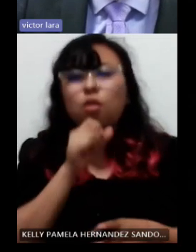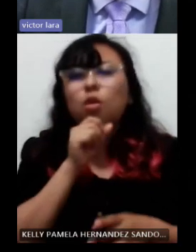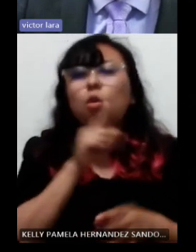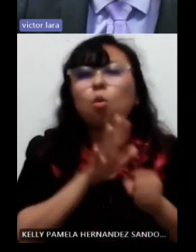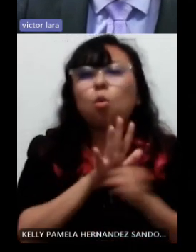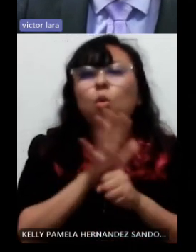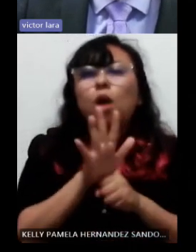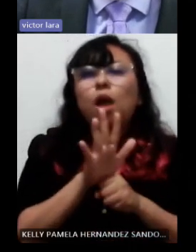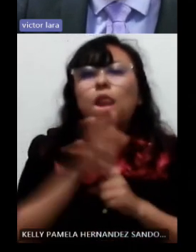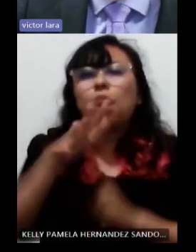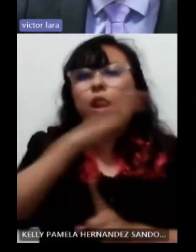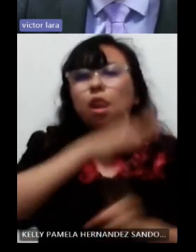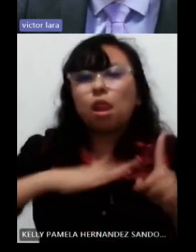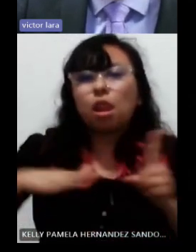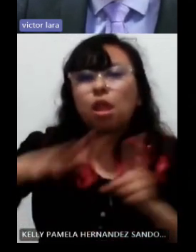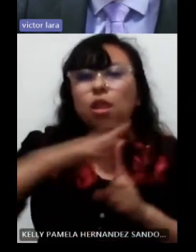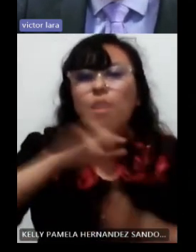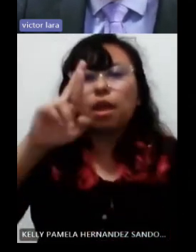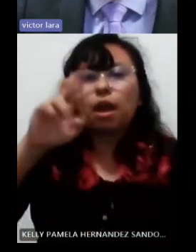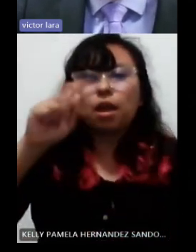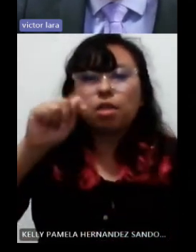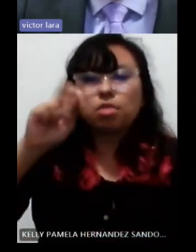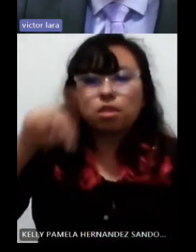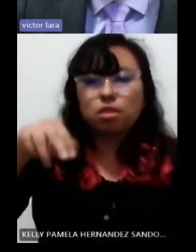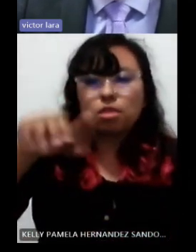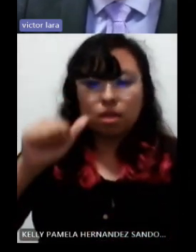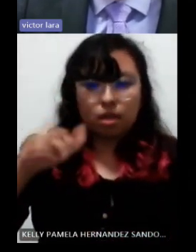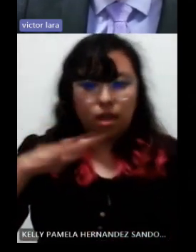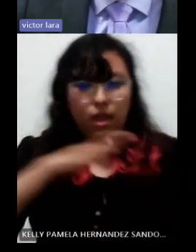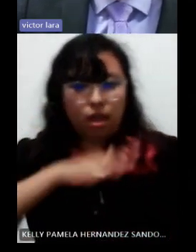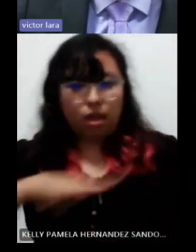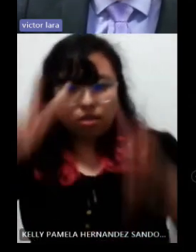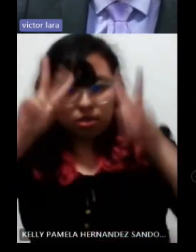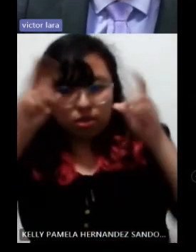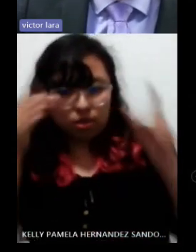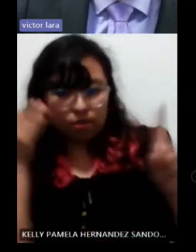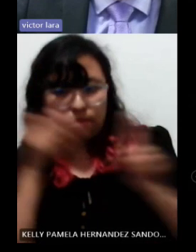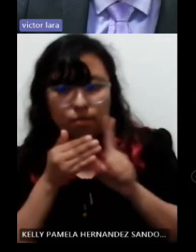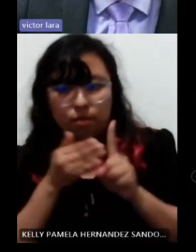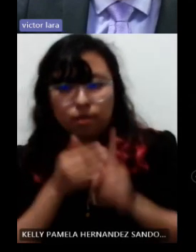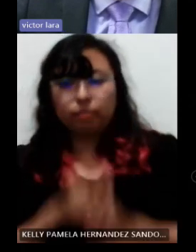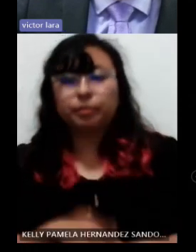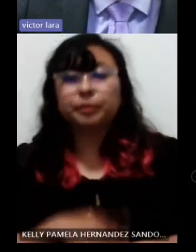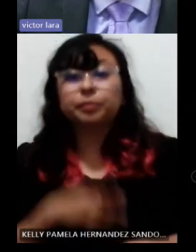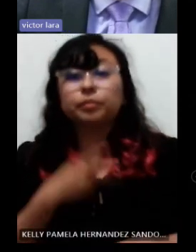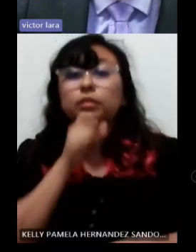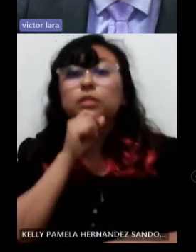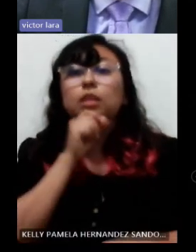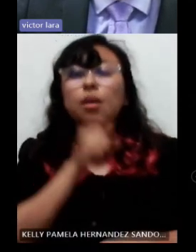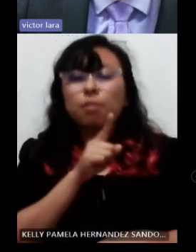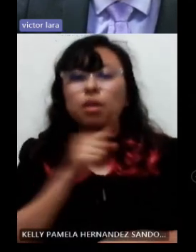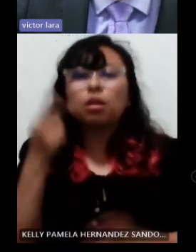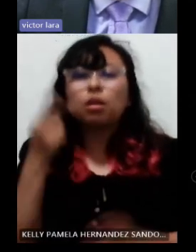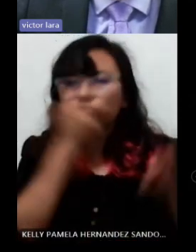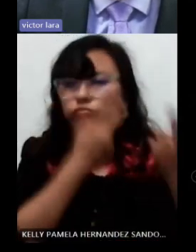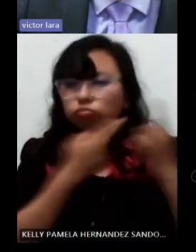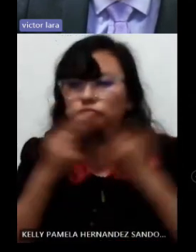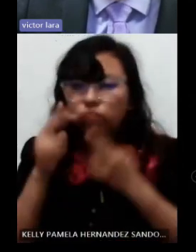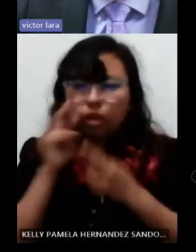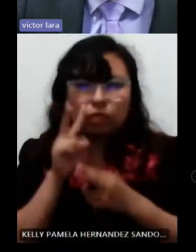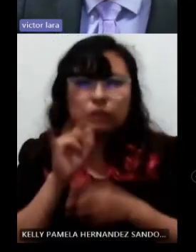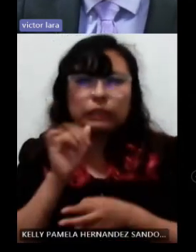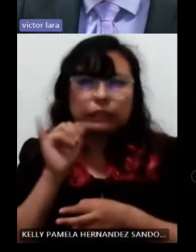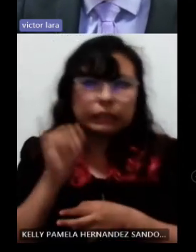el área primeramente de retina, la especialidad de retina y se confirma algunas sospechas o se ratifica el